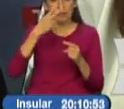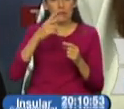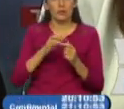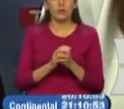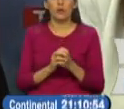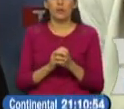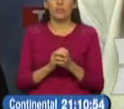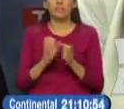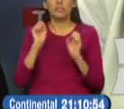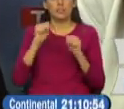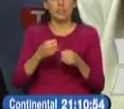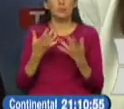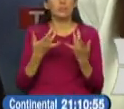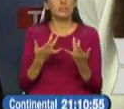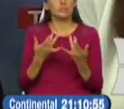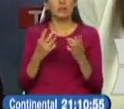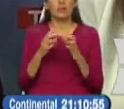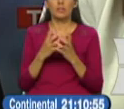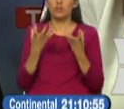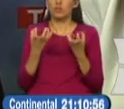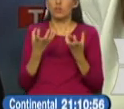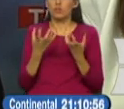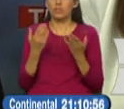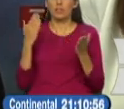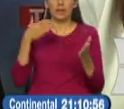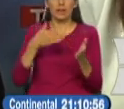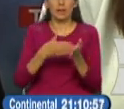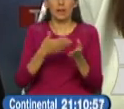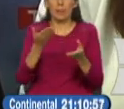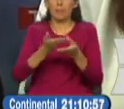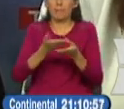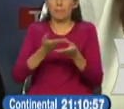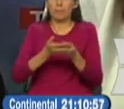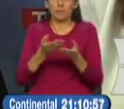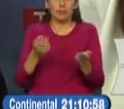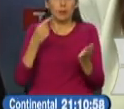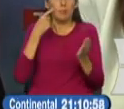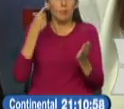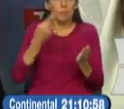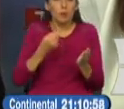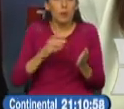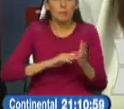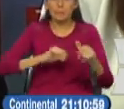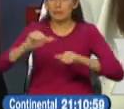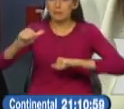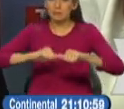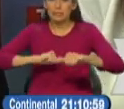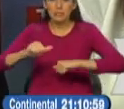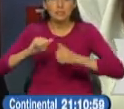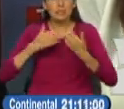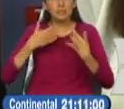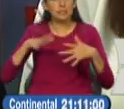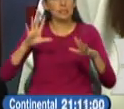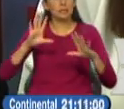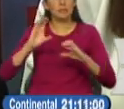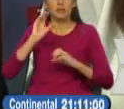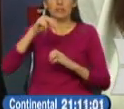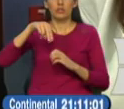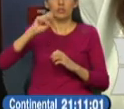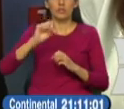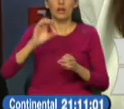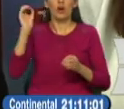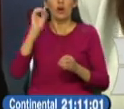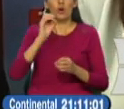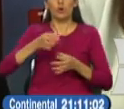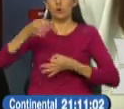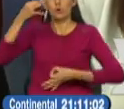conocer si es que las organizaciones políticas no interponen ningún recurso por la vía administrativa ante nosotros como Consejo o por la vía